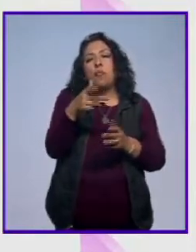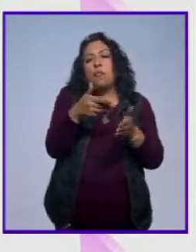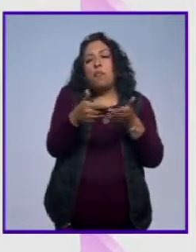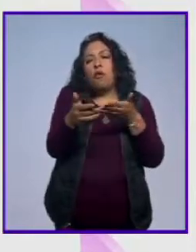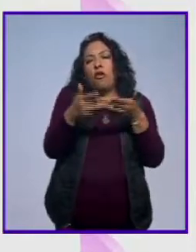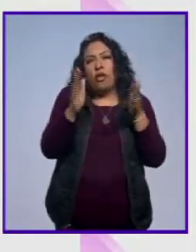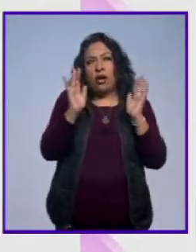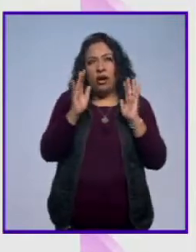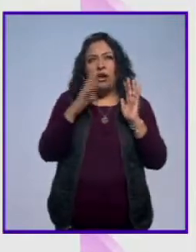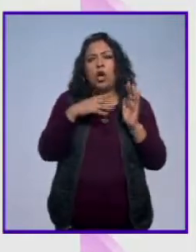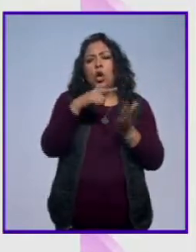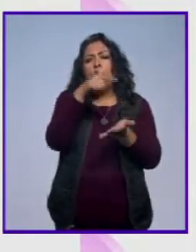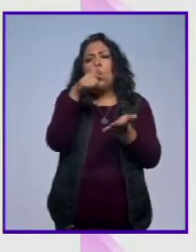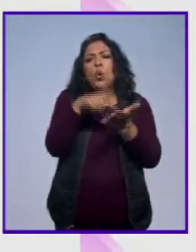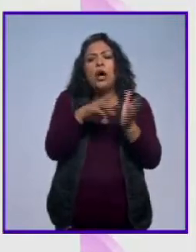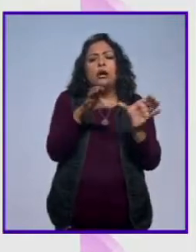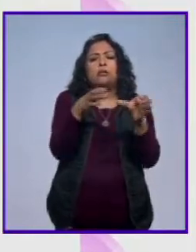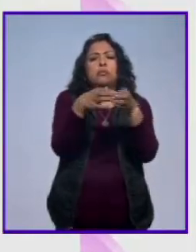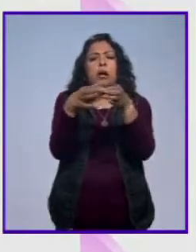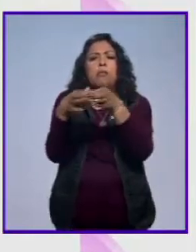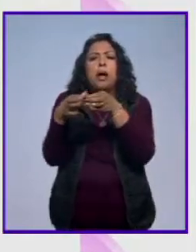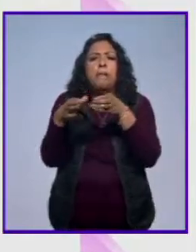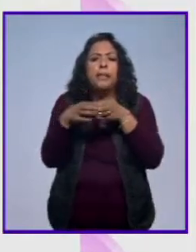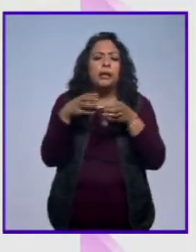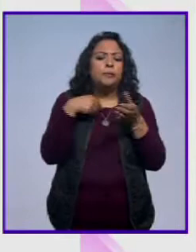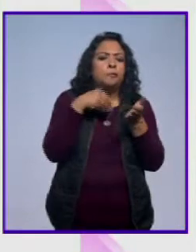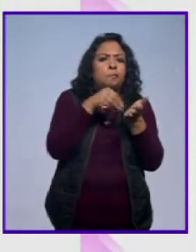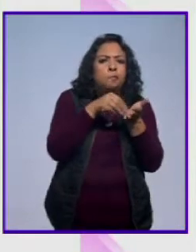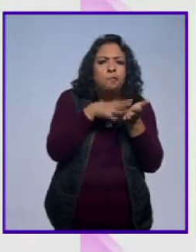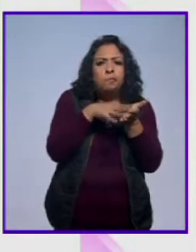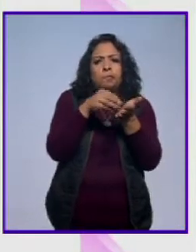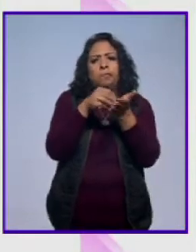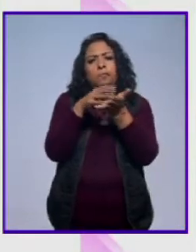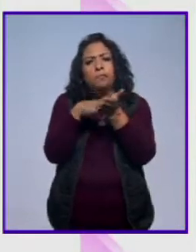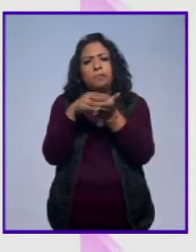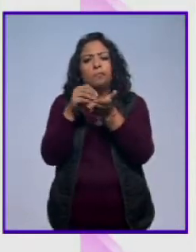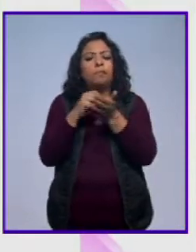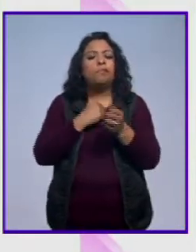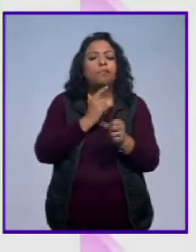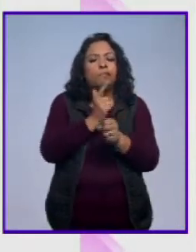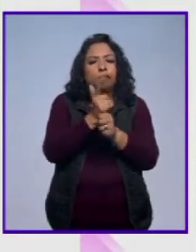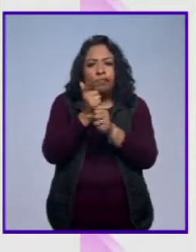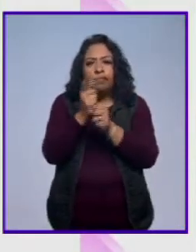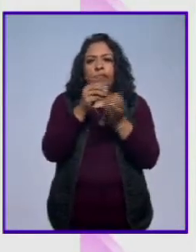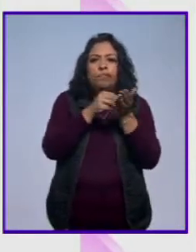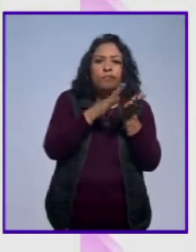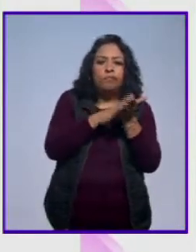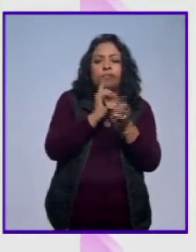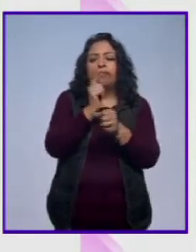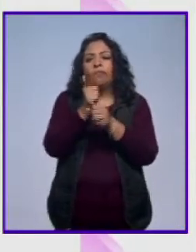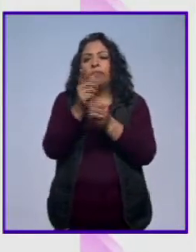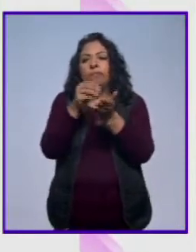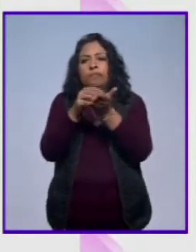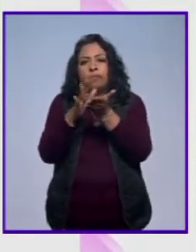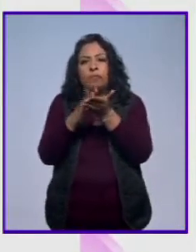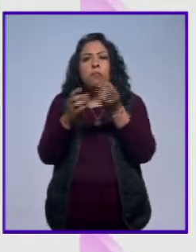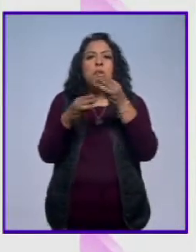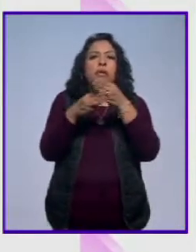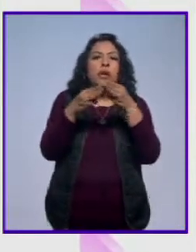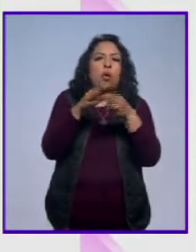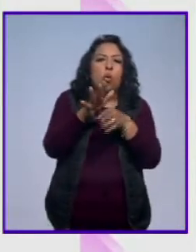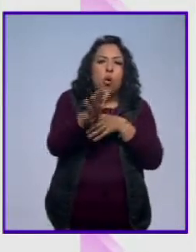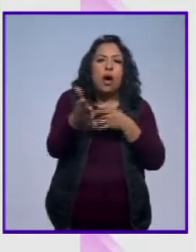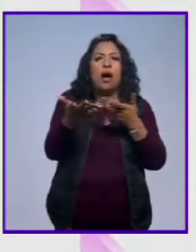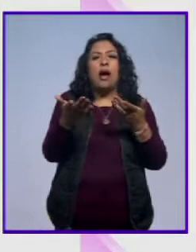caso pues eran pequeños sitios que íbamos como registrando, identificando como qué tipo de materiales o de qué están